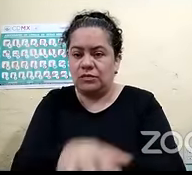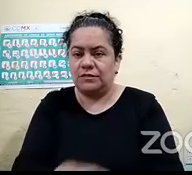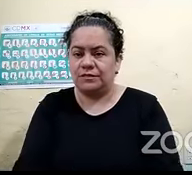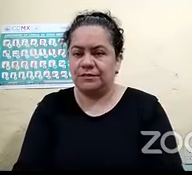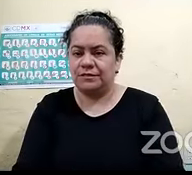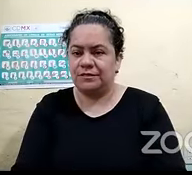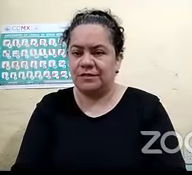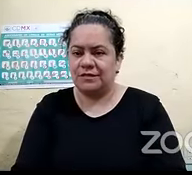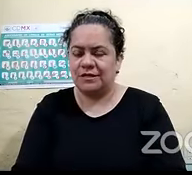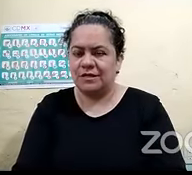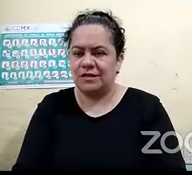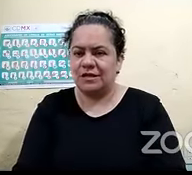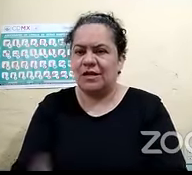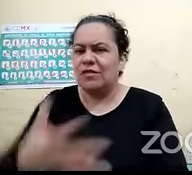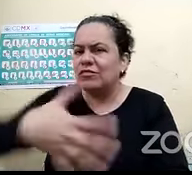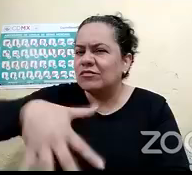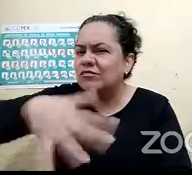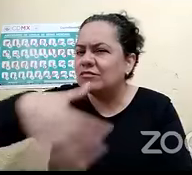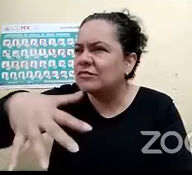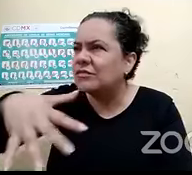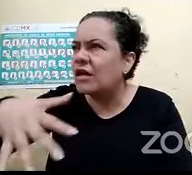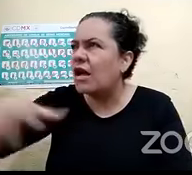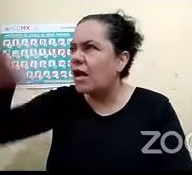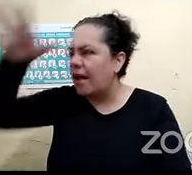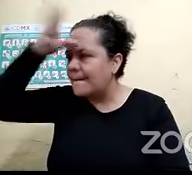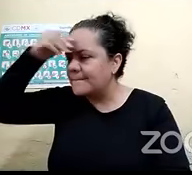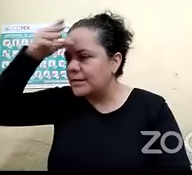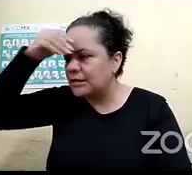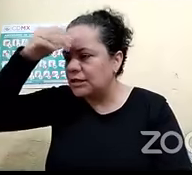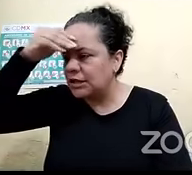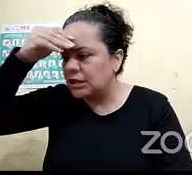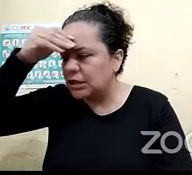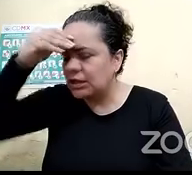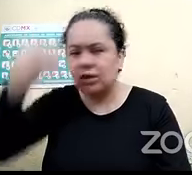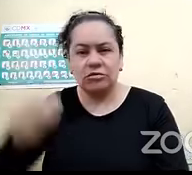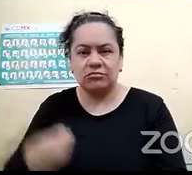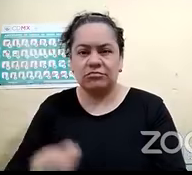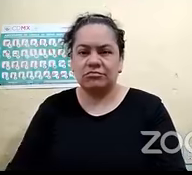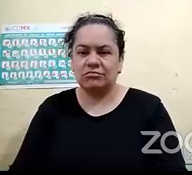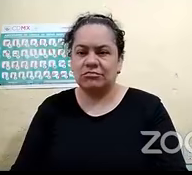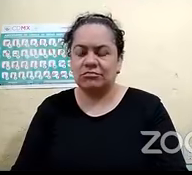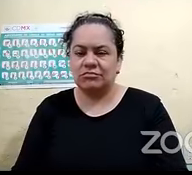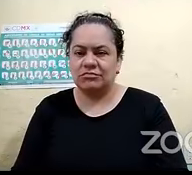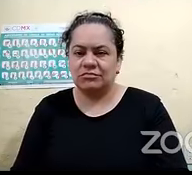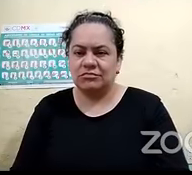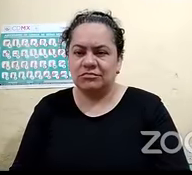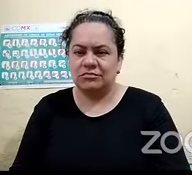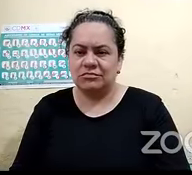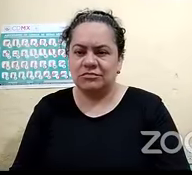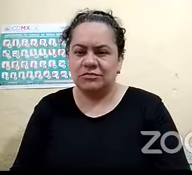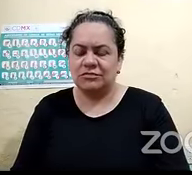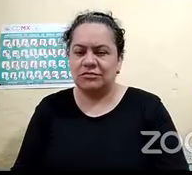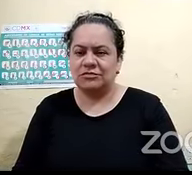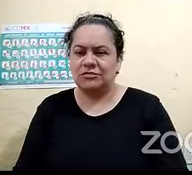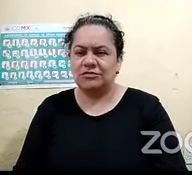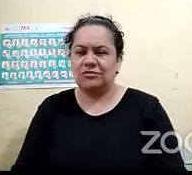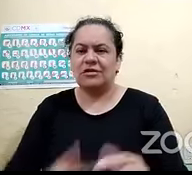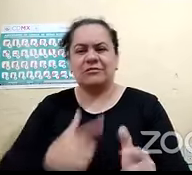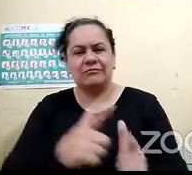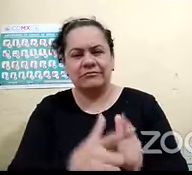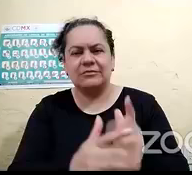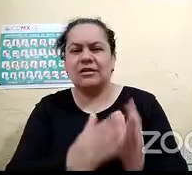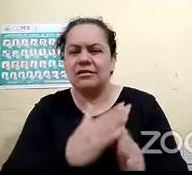cosas nuevas y aprender cosas nuevas y que esas cosas nos ayuden a caminar juntos, a aprender